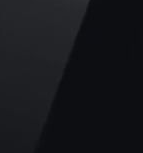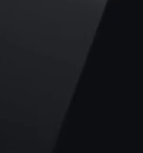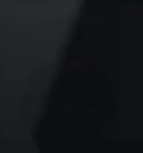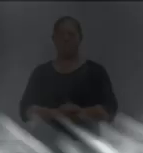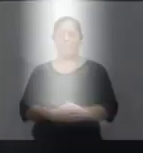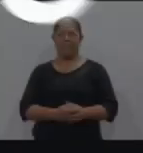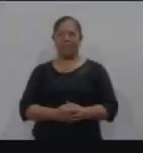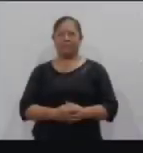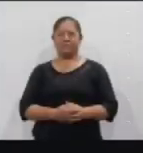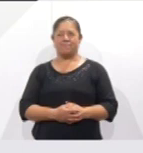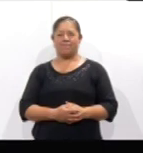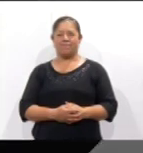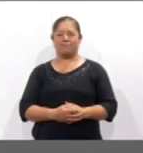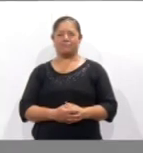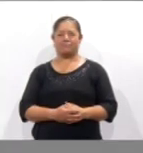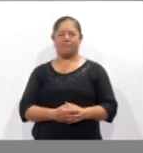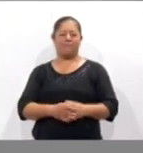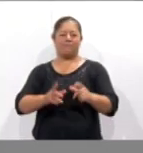En corto